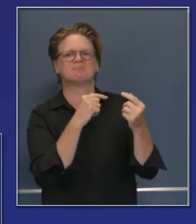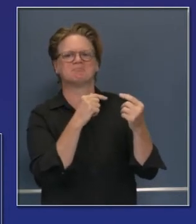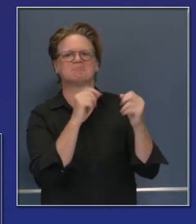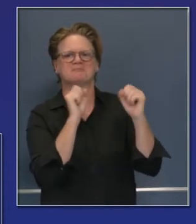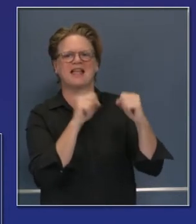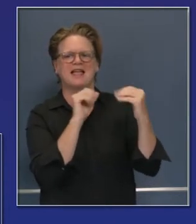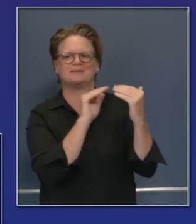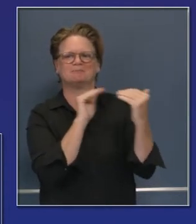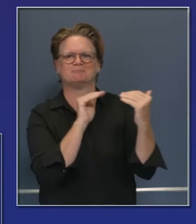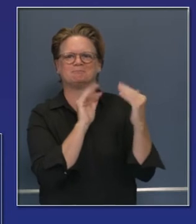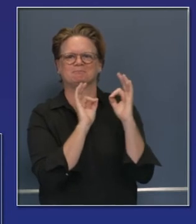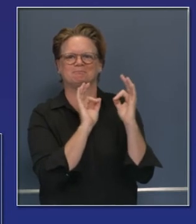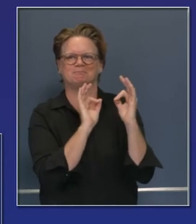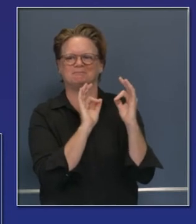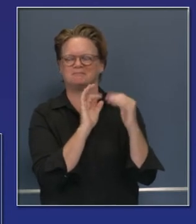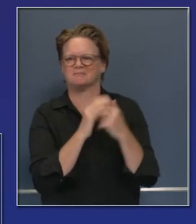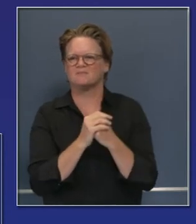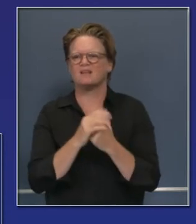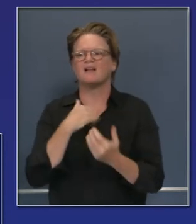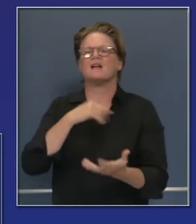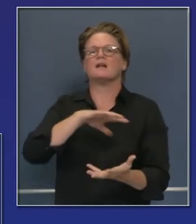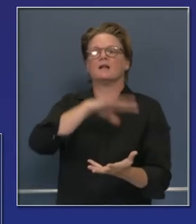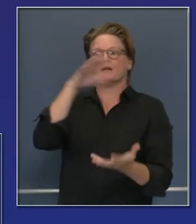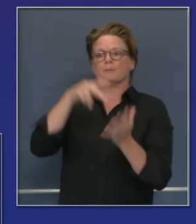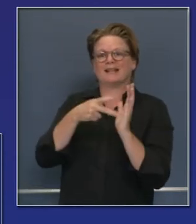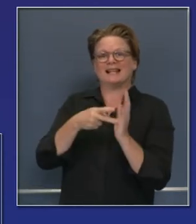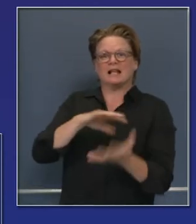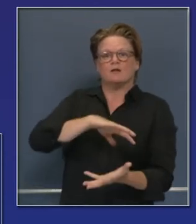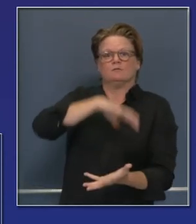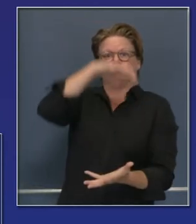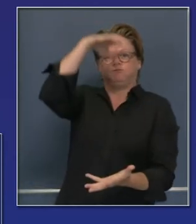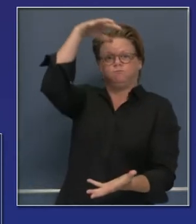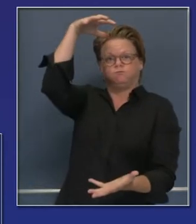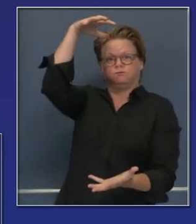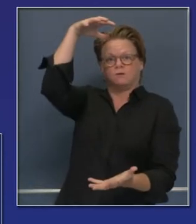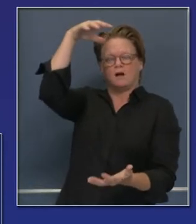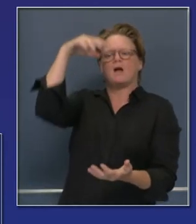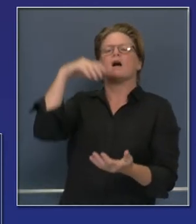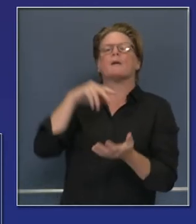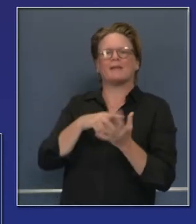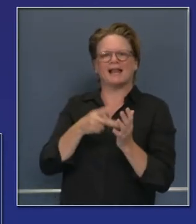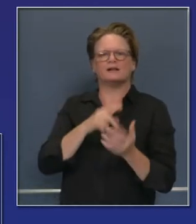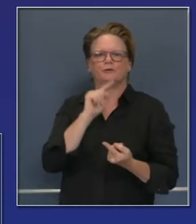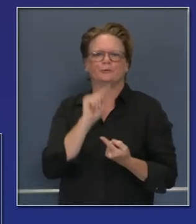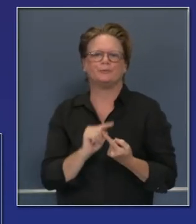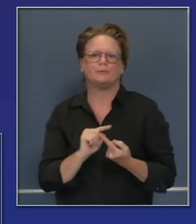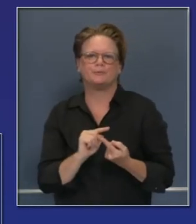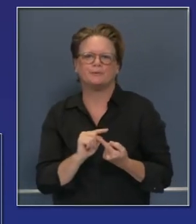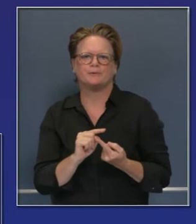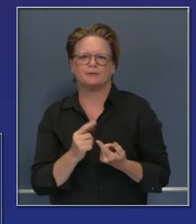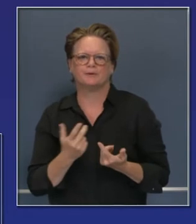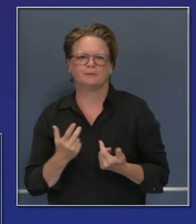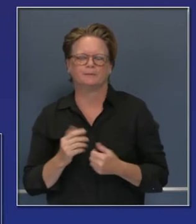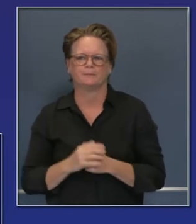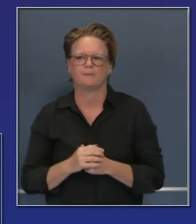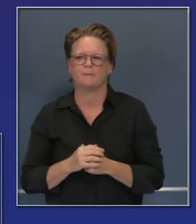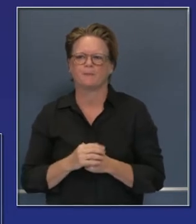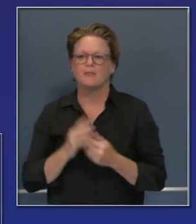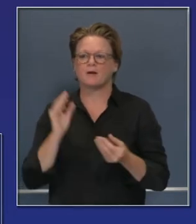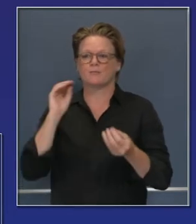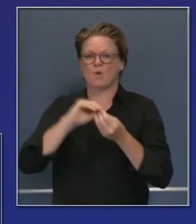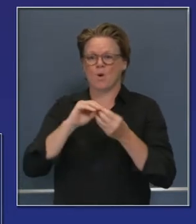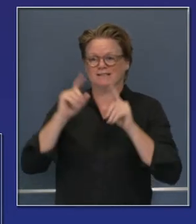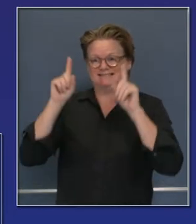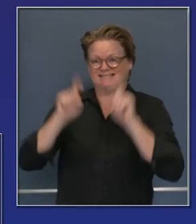precio inferior es una especie de compra de descuento es la mejor forma que puedo explicarlo si se espera que